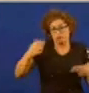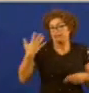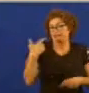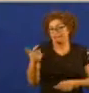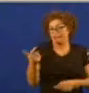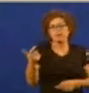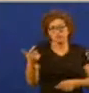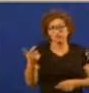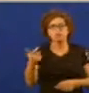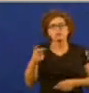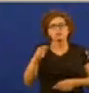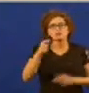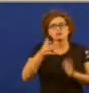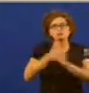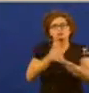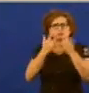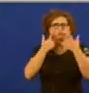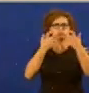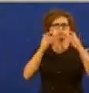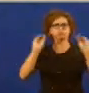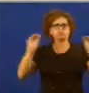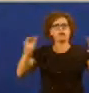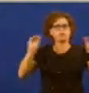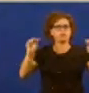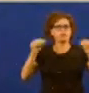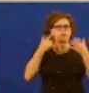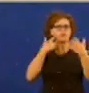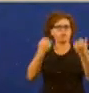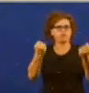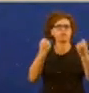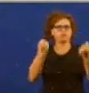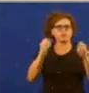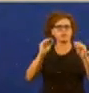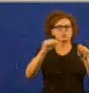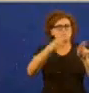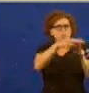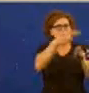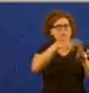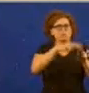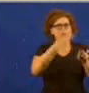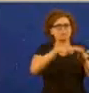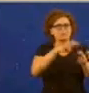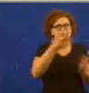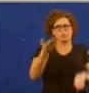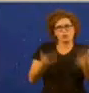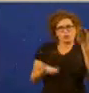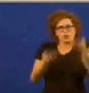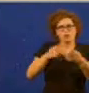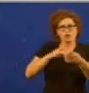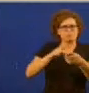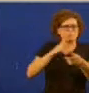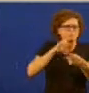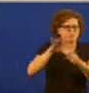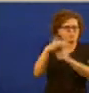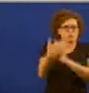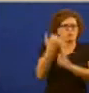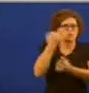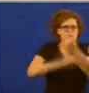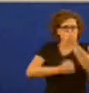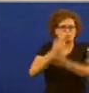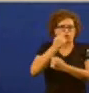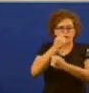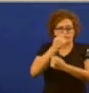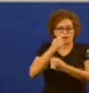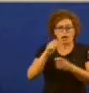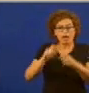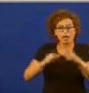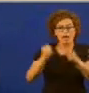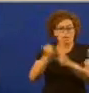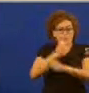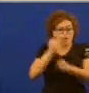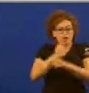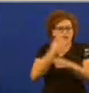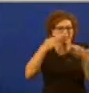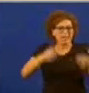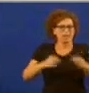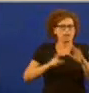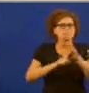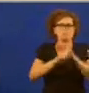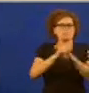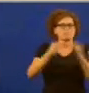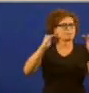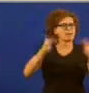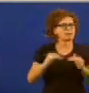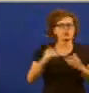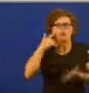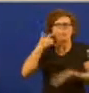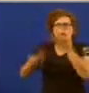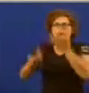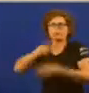son unha clamorosa chamada de atención á súa política laboral e por extensión económica o emprego crece menos en España e